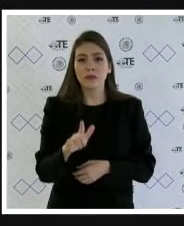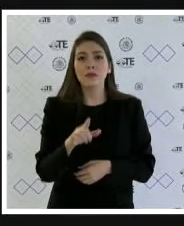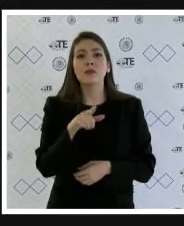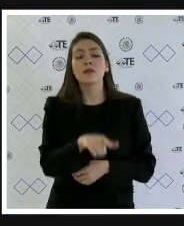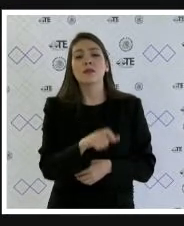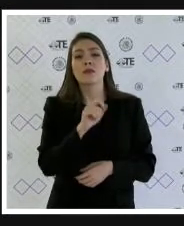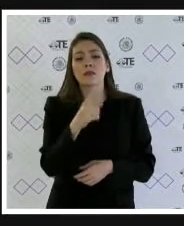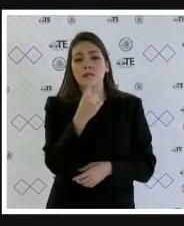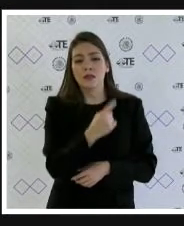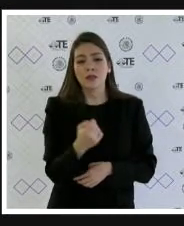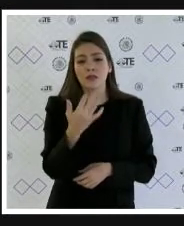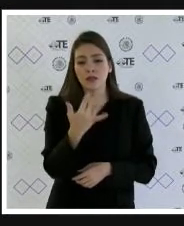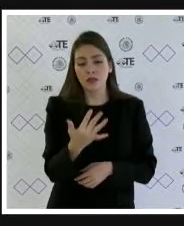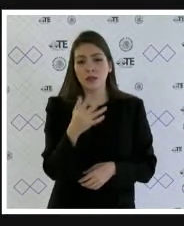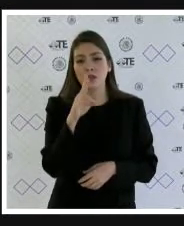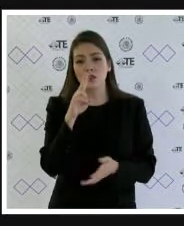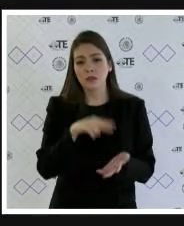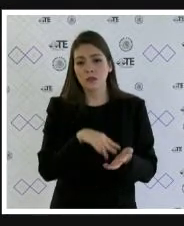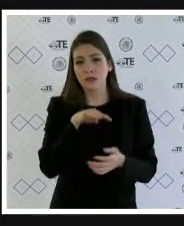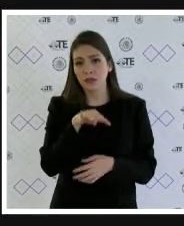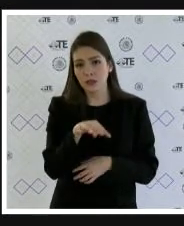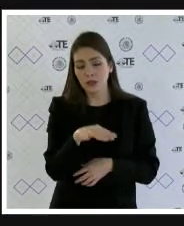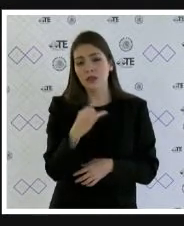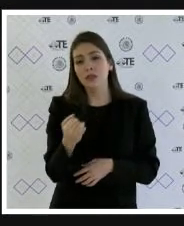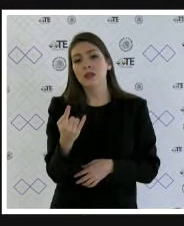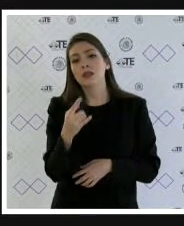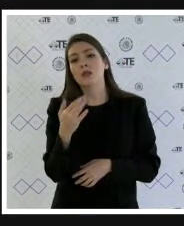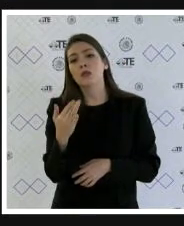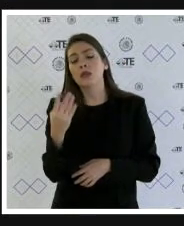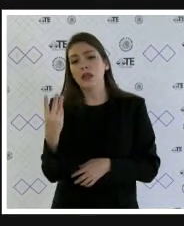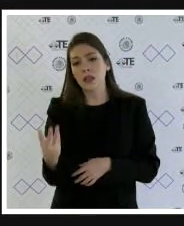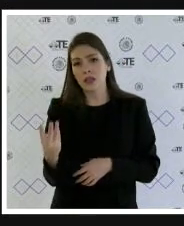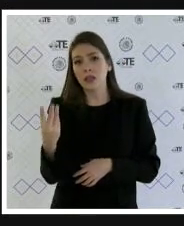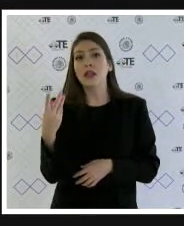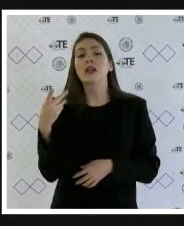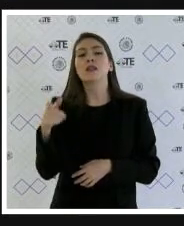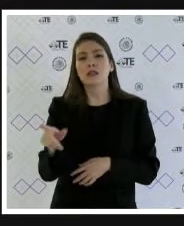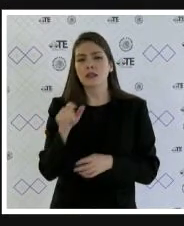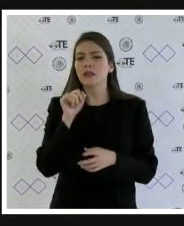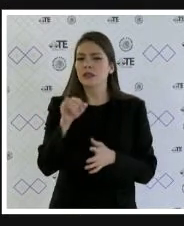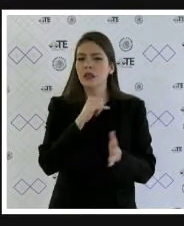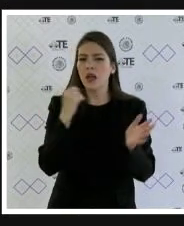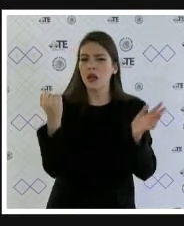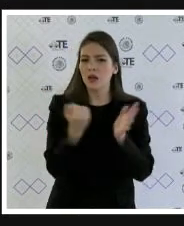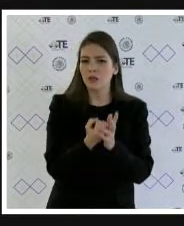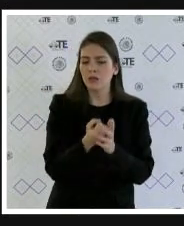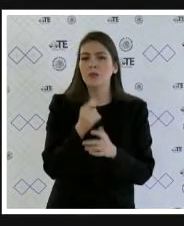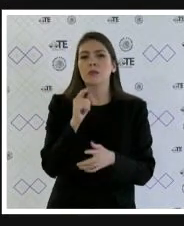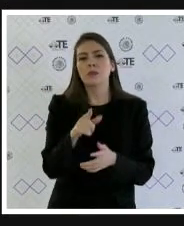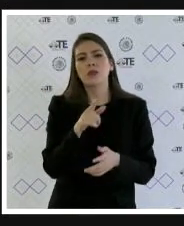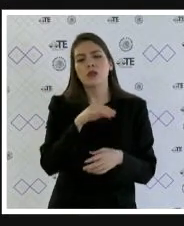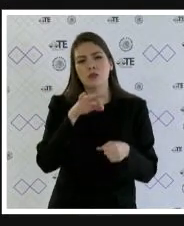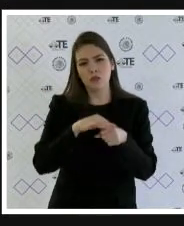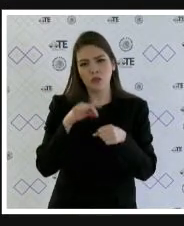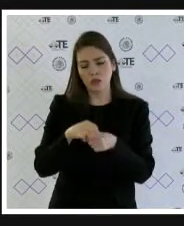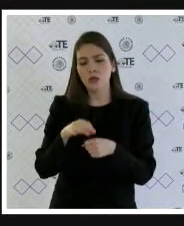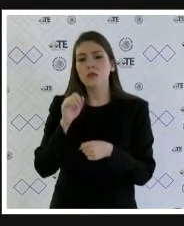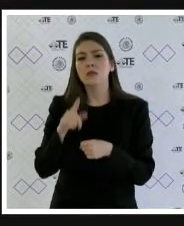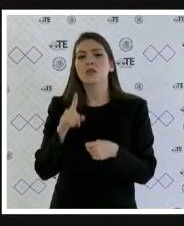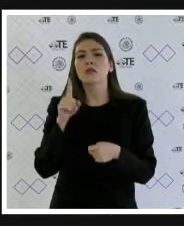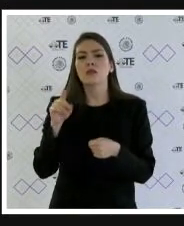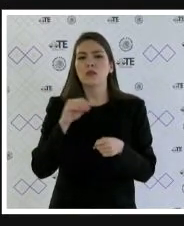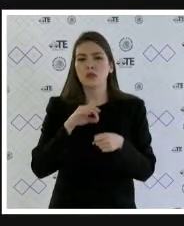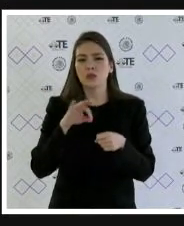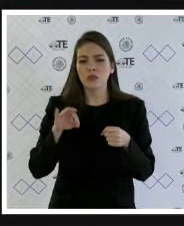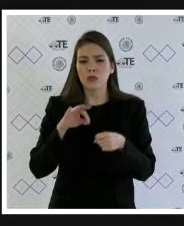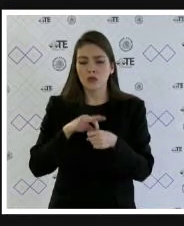diagonal dos mil diecinueve y del juicio de la ciudadanía cincuenta y tres dos mil veinte han sido aprobados por unanimidad de votos con el voto concurrente anunciado por la magistrada marta